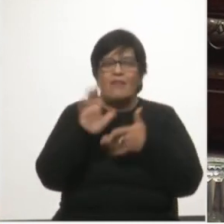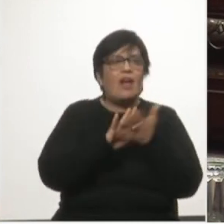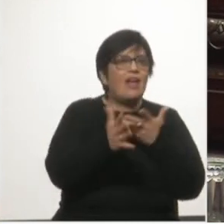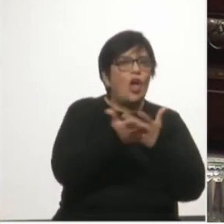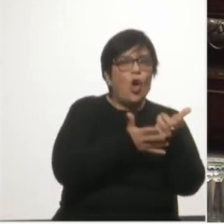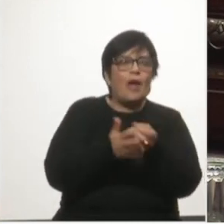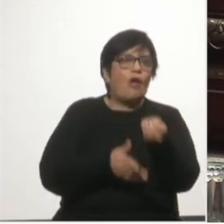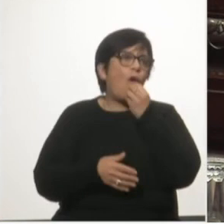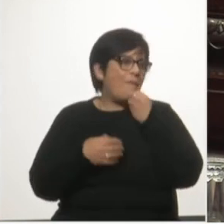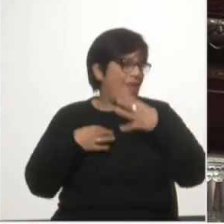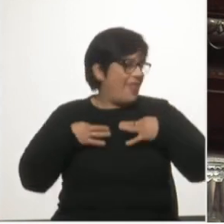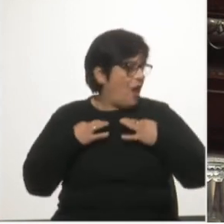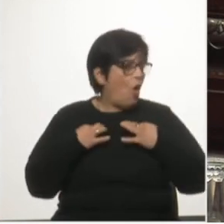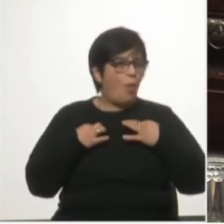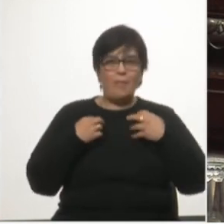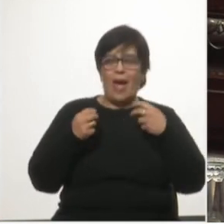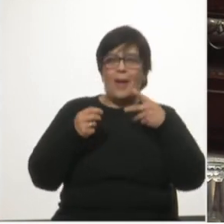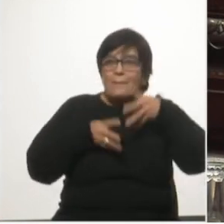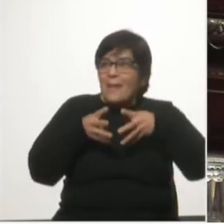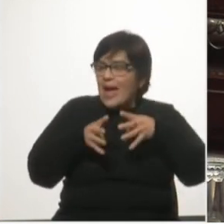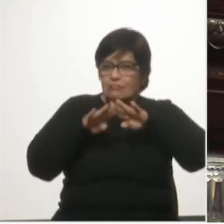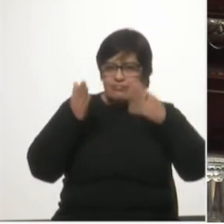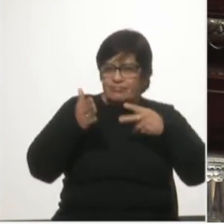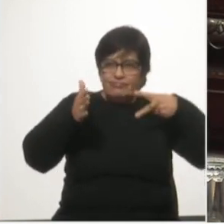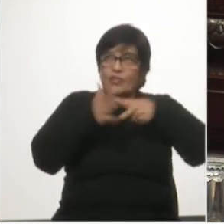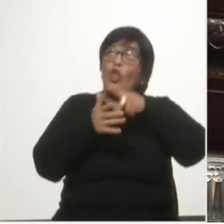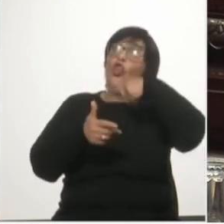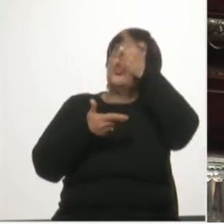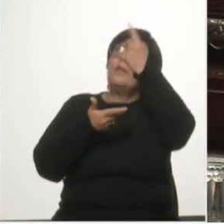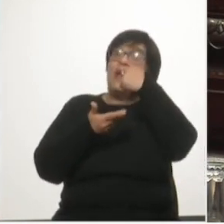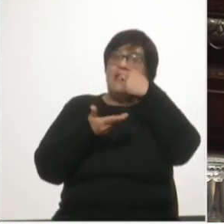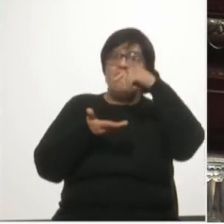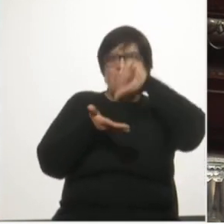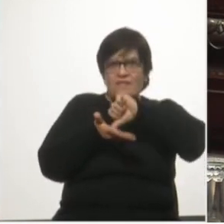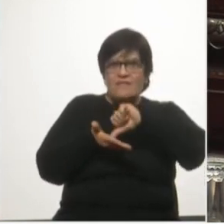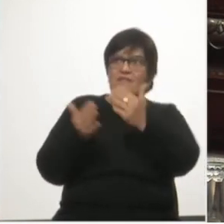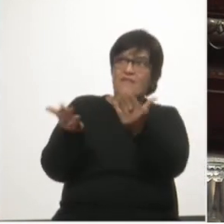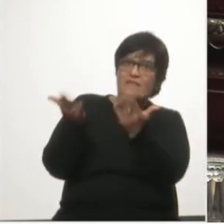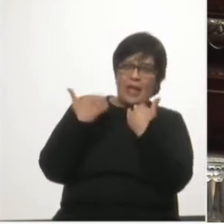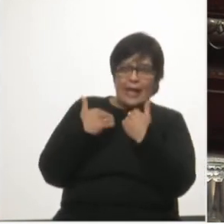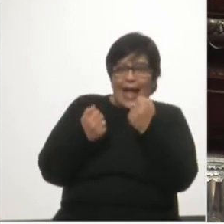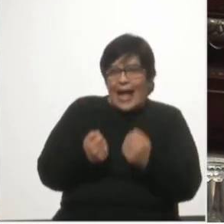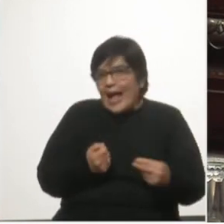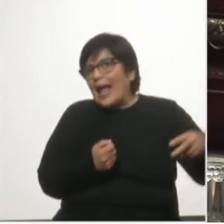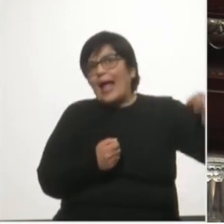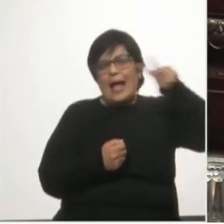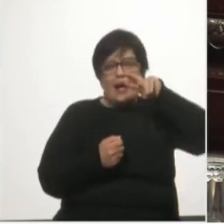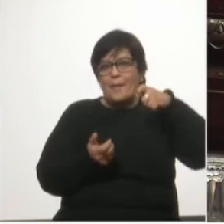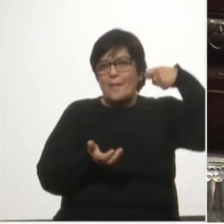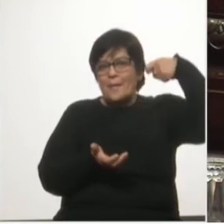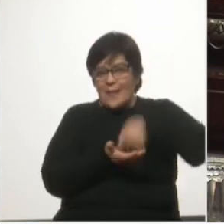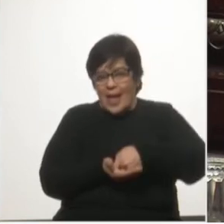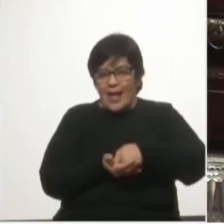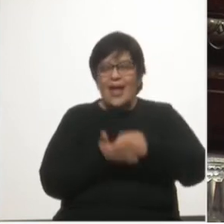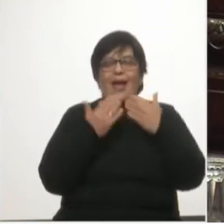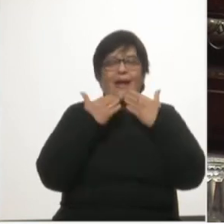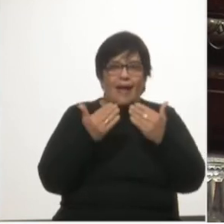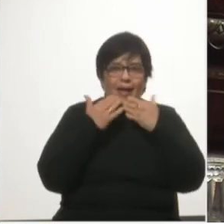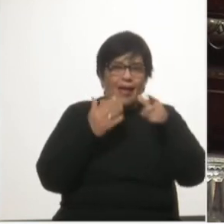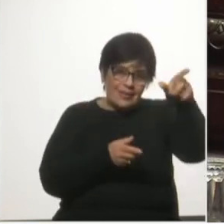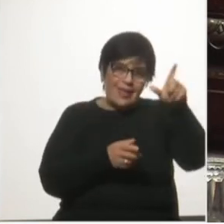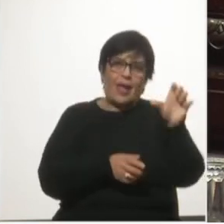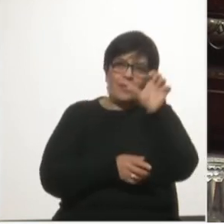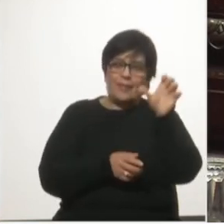alimentos, vestimenta, electrodomésticos importados, estará pagando más en beneficio de la empresa monopólica.